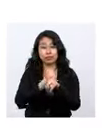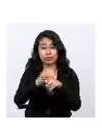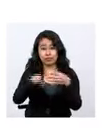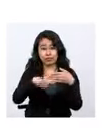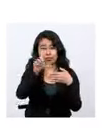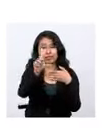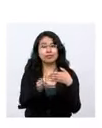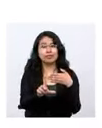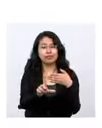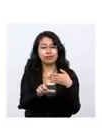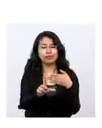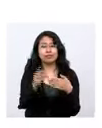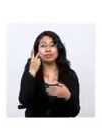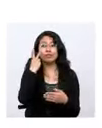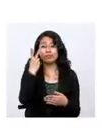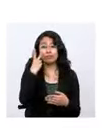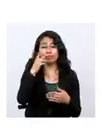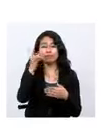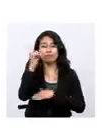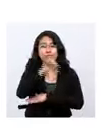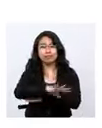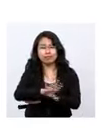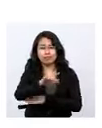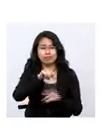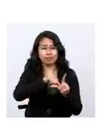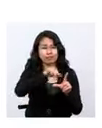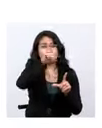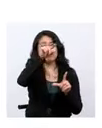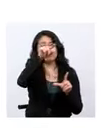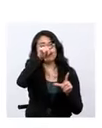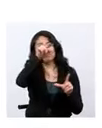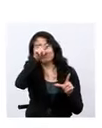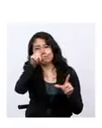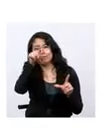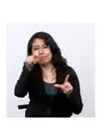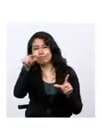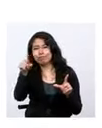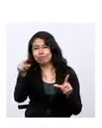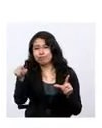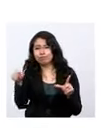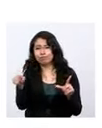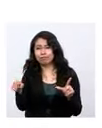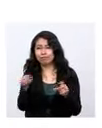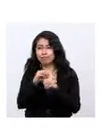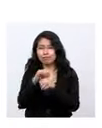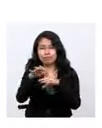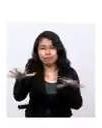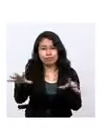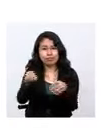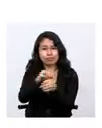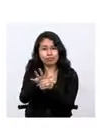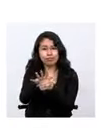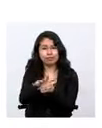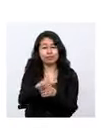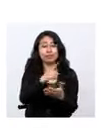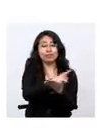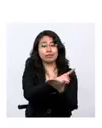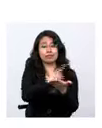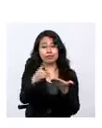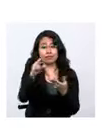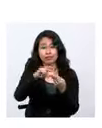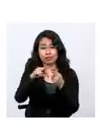julio. Se observa que a nivel nacional hay una disminución de los contagios por COVID-19 y en la semana